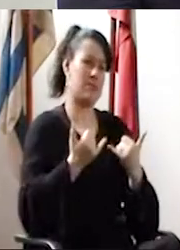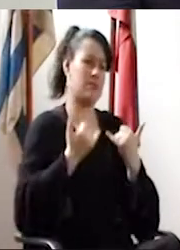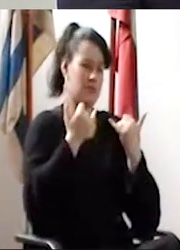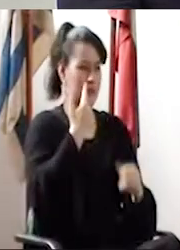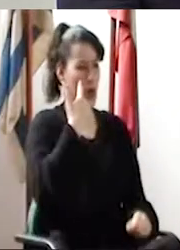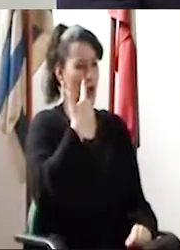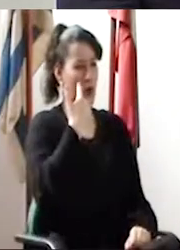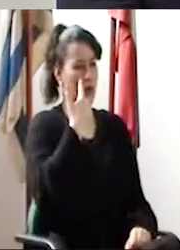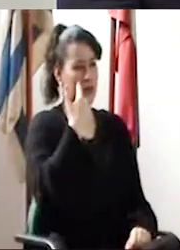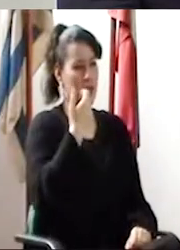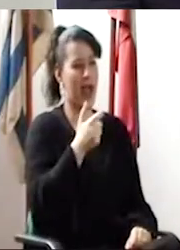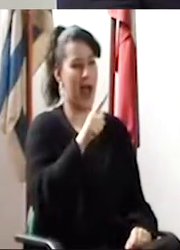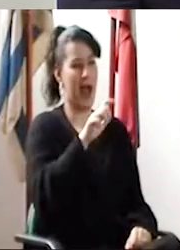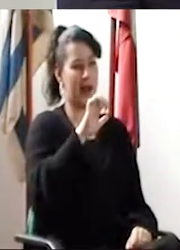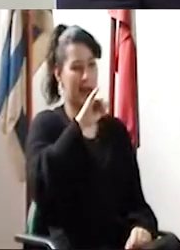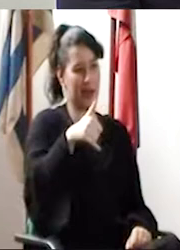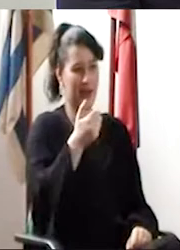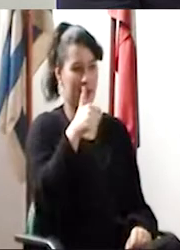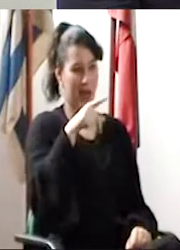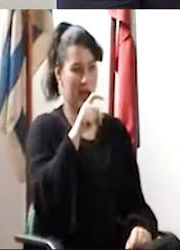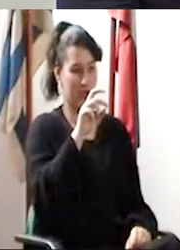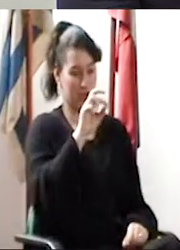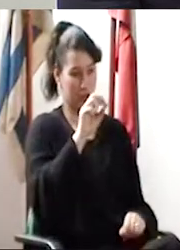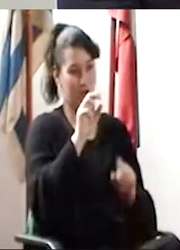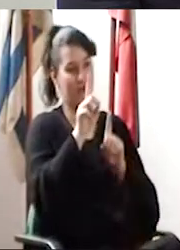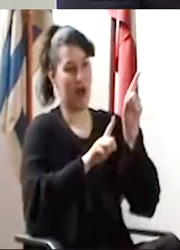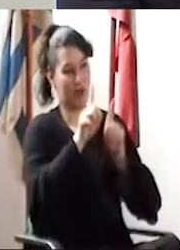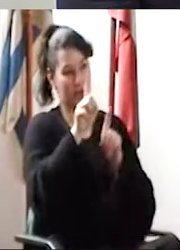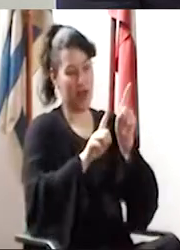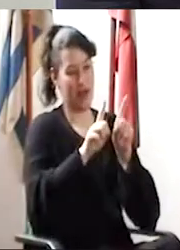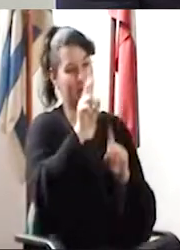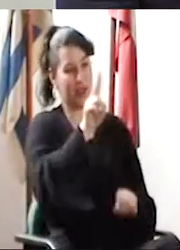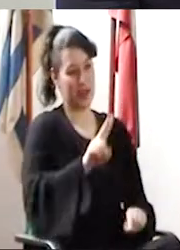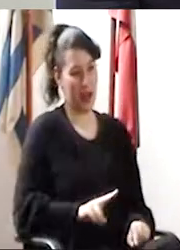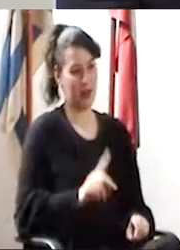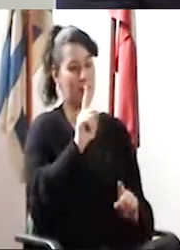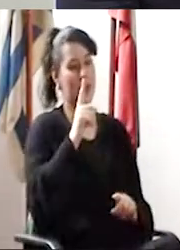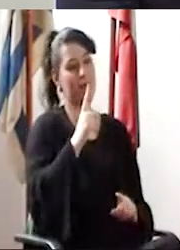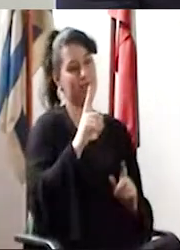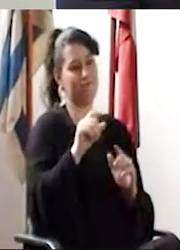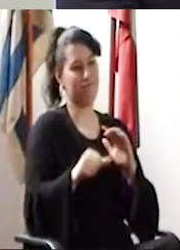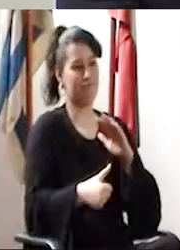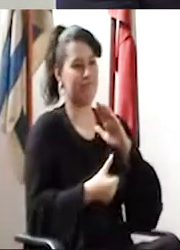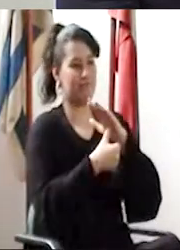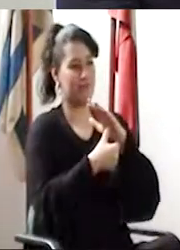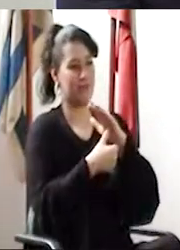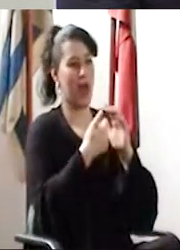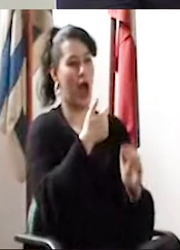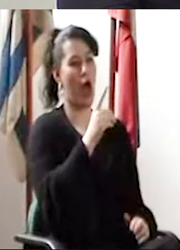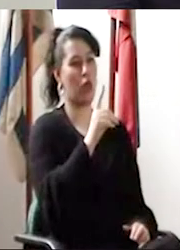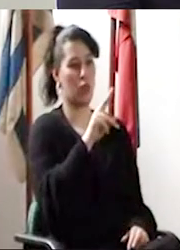compañeros que hace mucho tiempo que nos conocemos. Alejandro Vieli de la Facultad de Terrenaria y también delegado por